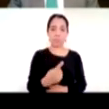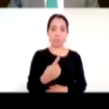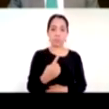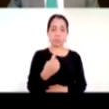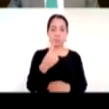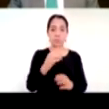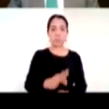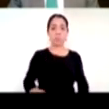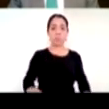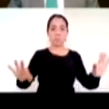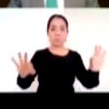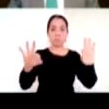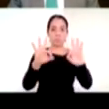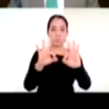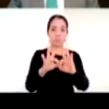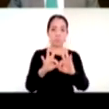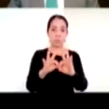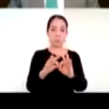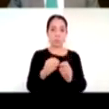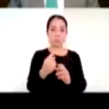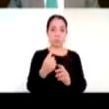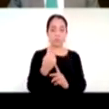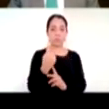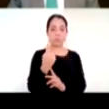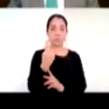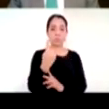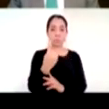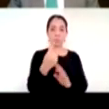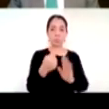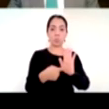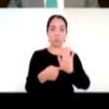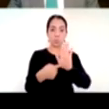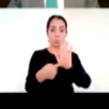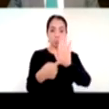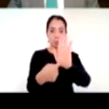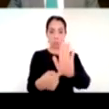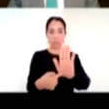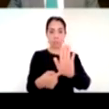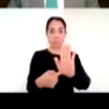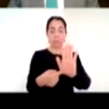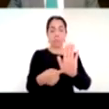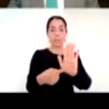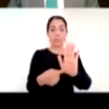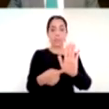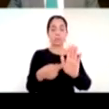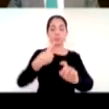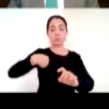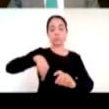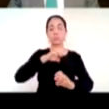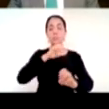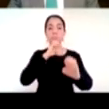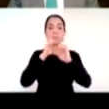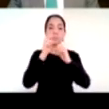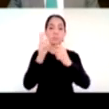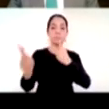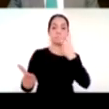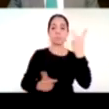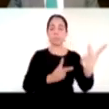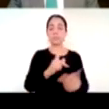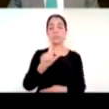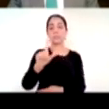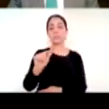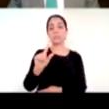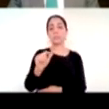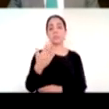ustedes el día de ayer presentamos una encuesta la cual respondieron más de 75 mil padres de